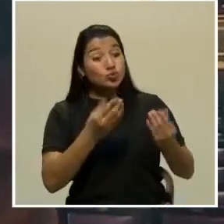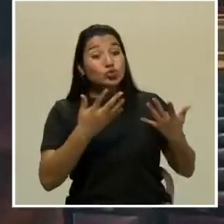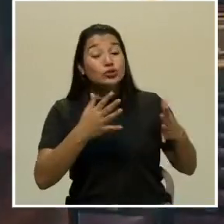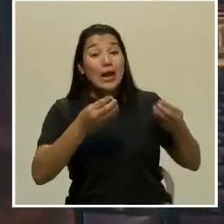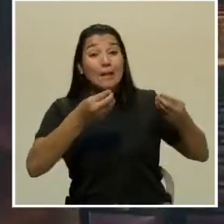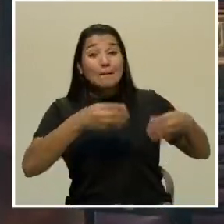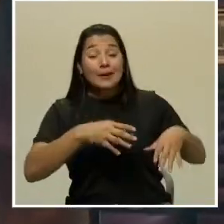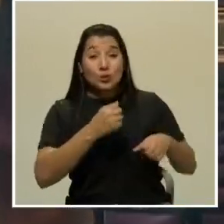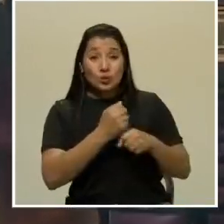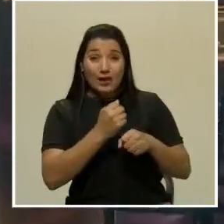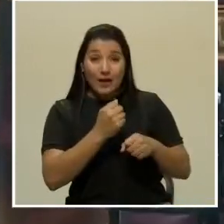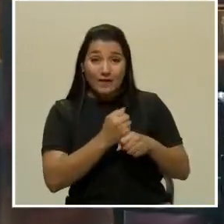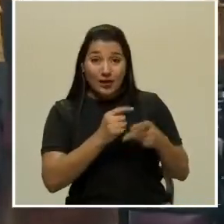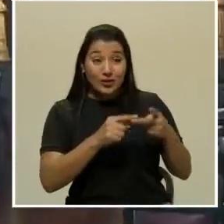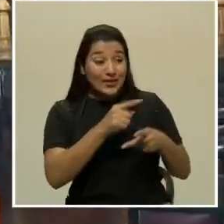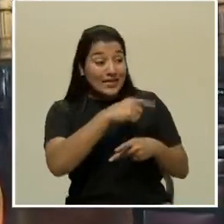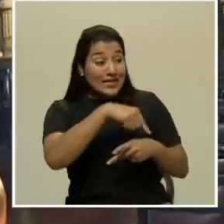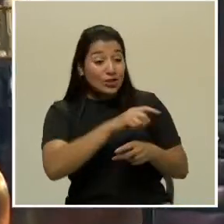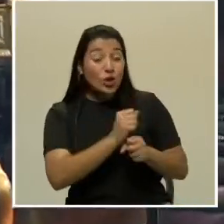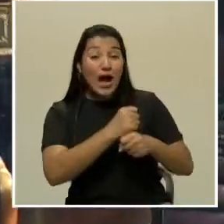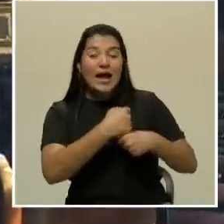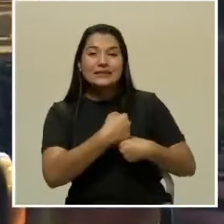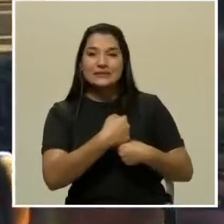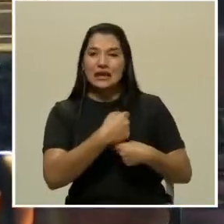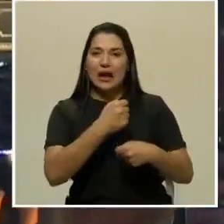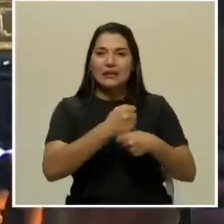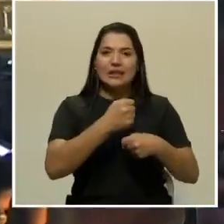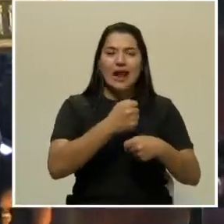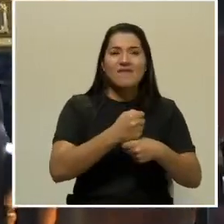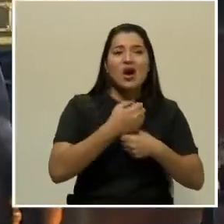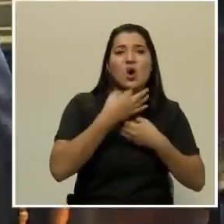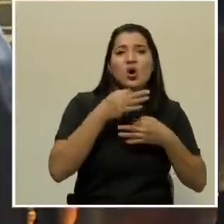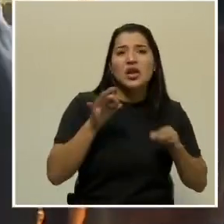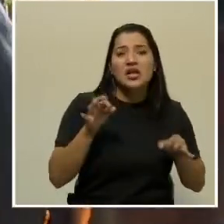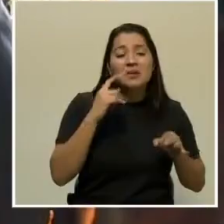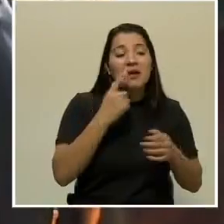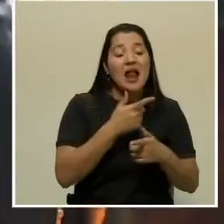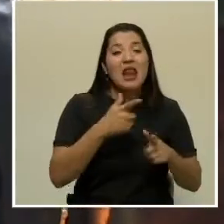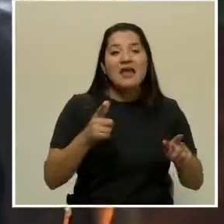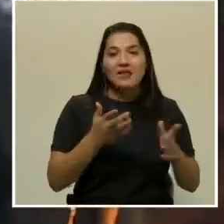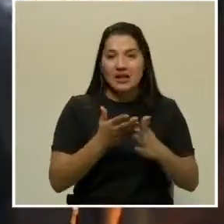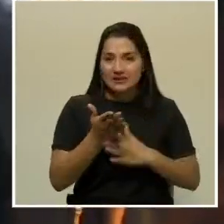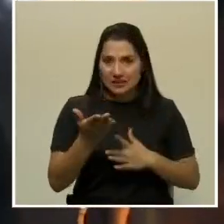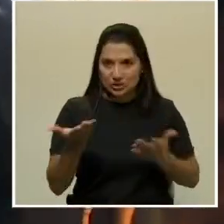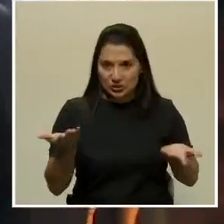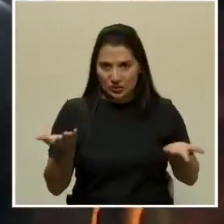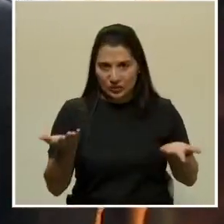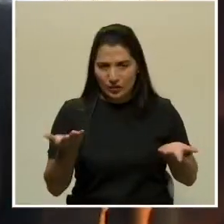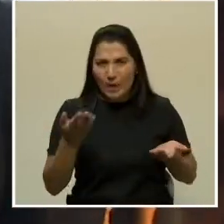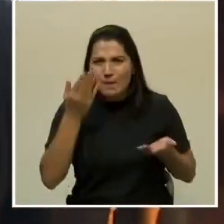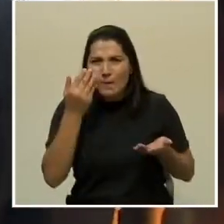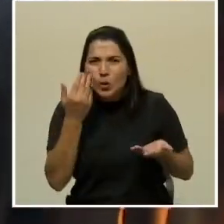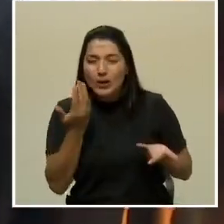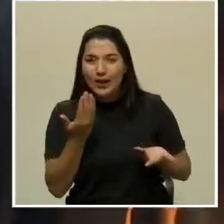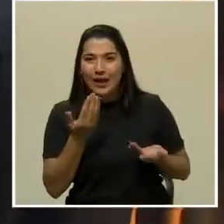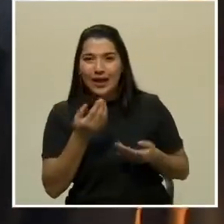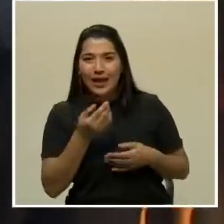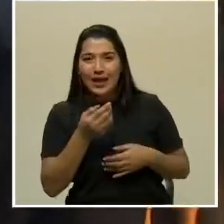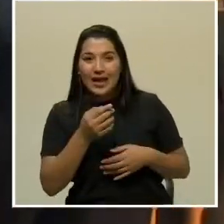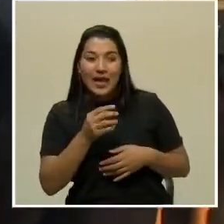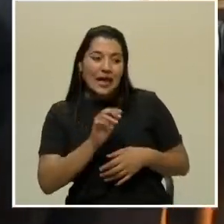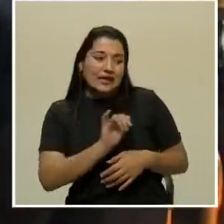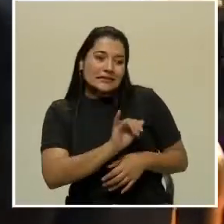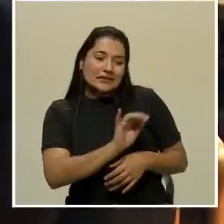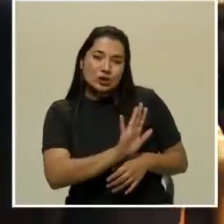estaban generando contenidos gratuitos para libre acceso. O sea, porque ese es el sector nuestro,